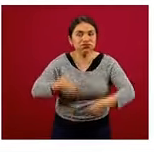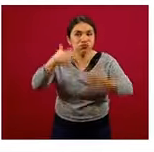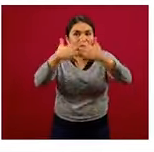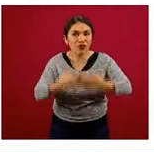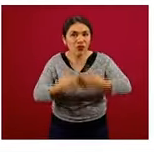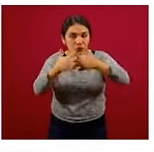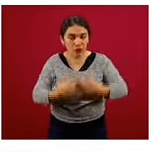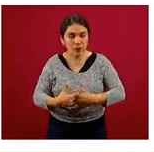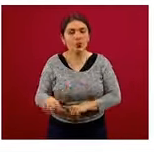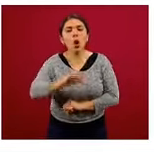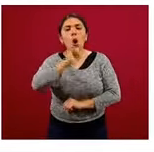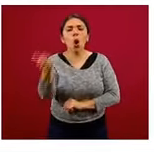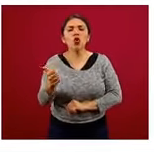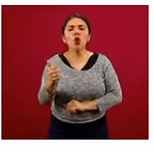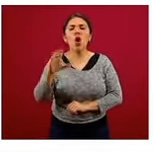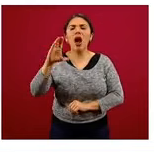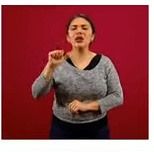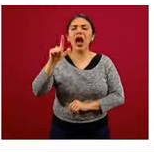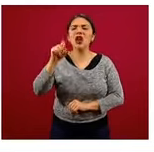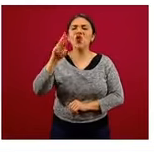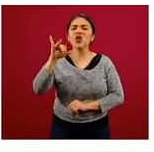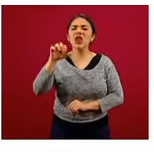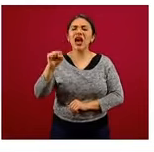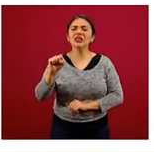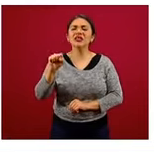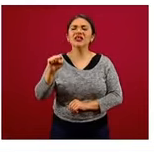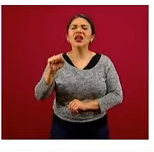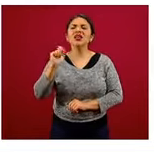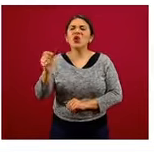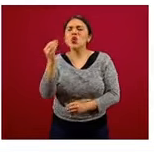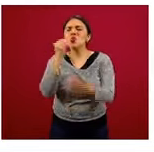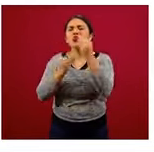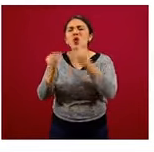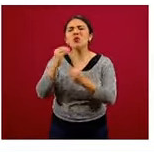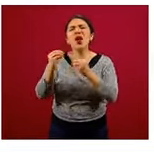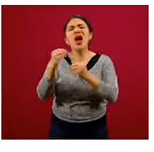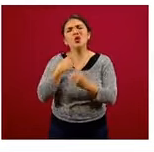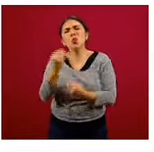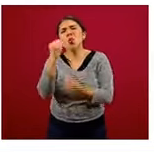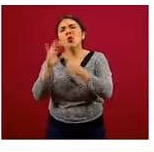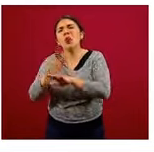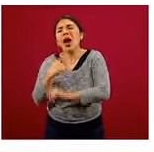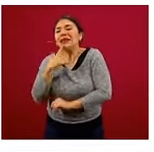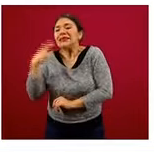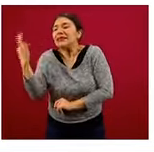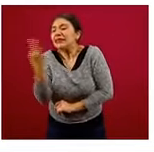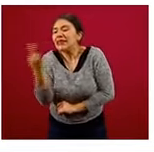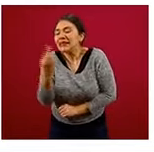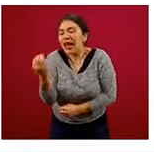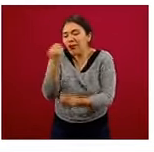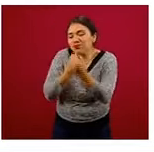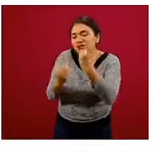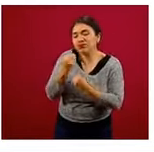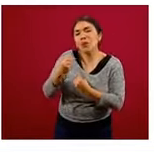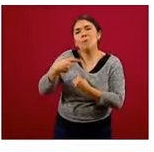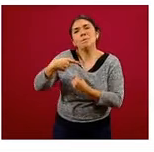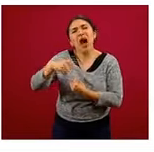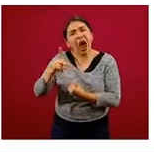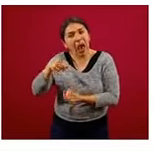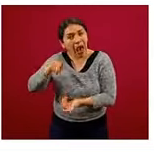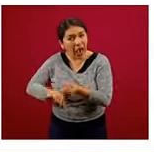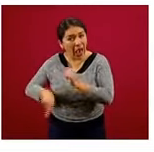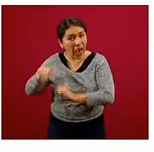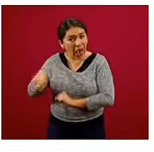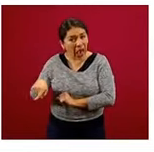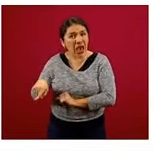y lo que llamamos calorías discrecionales. Alimentos que comemos porque nos gustan y porque a lo mejor, pues al final del